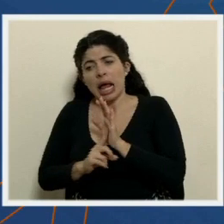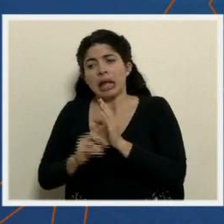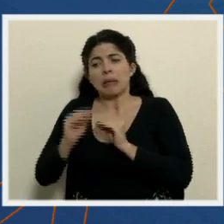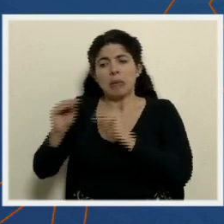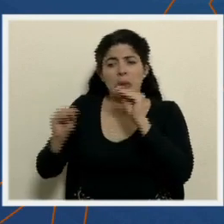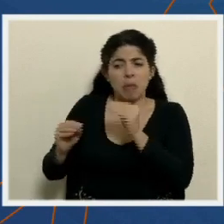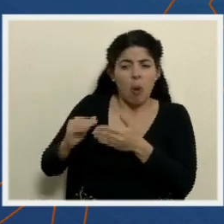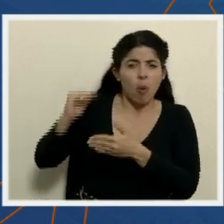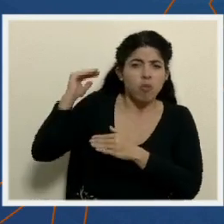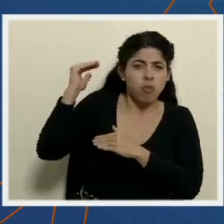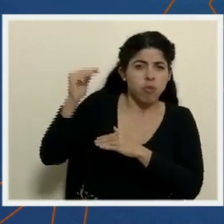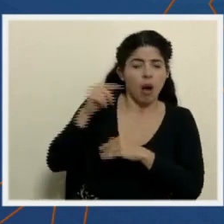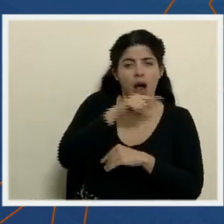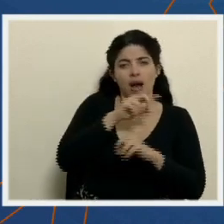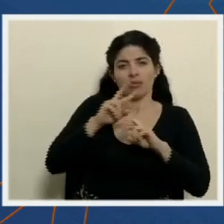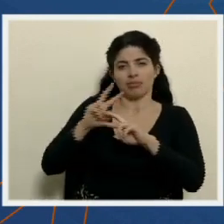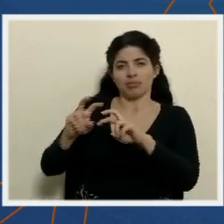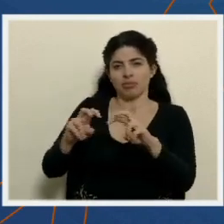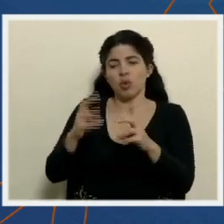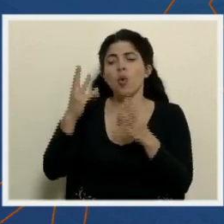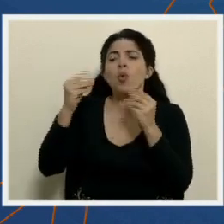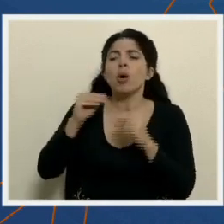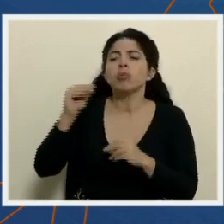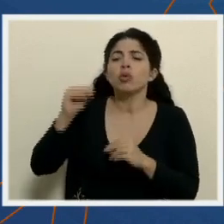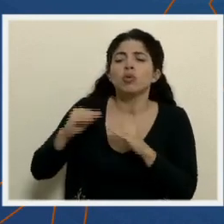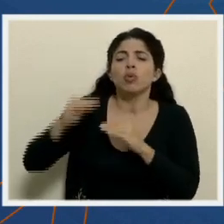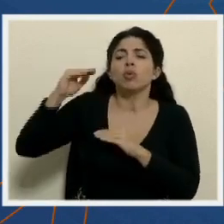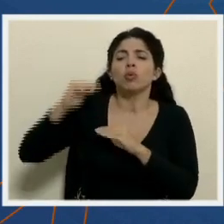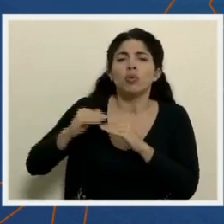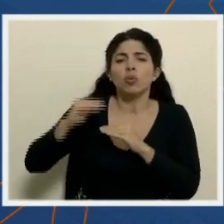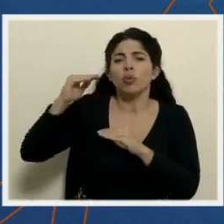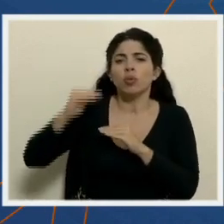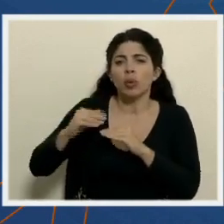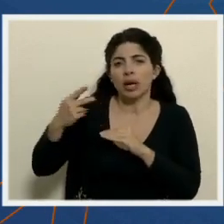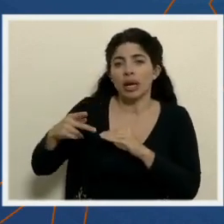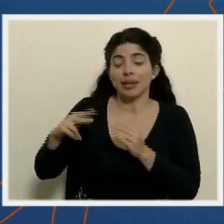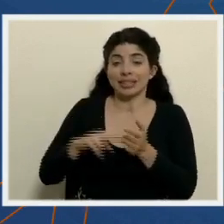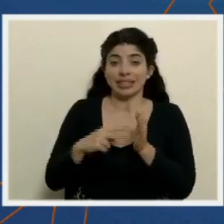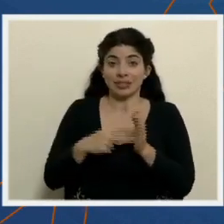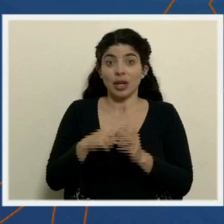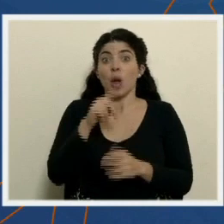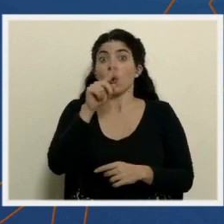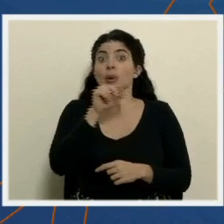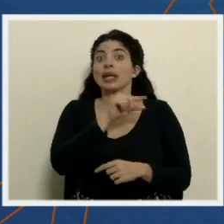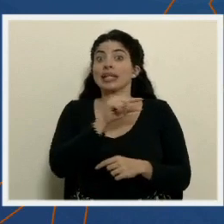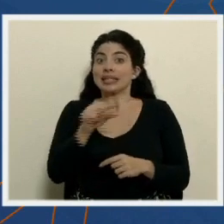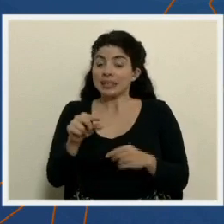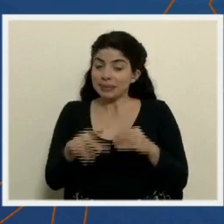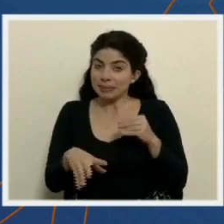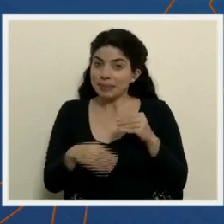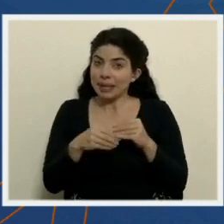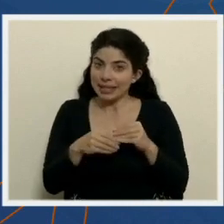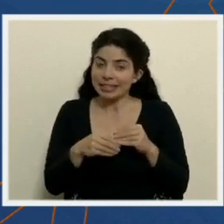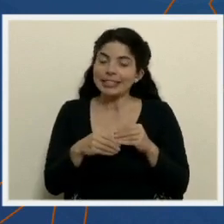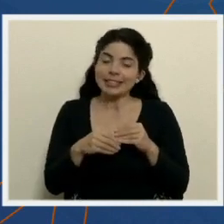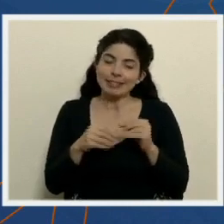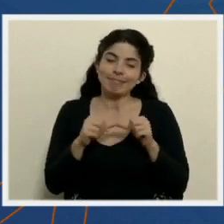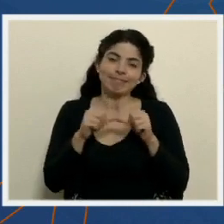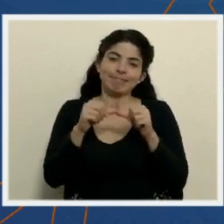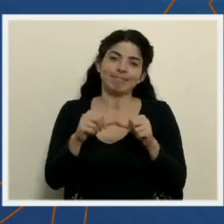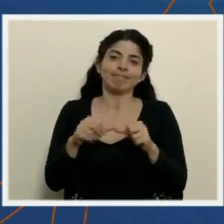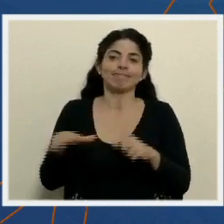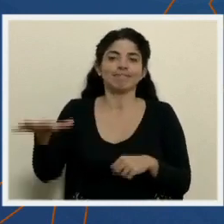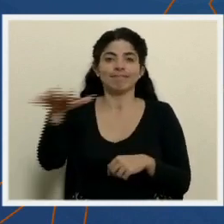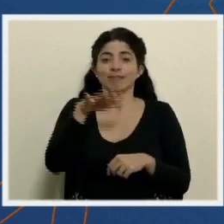SARS-CoV-2 en nuestro país. De modo tal que por una semana más se mantendrán en alerta